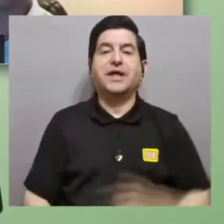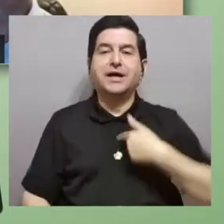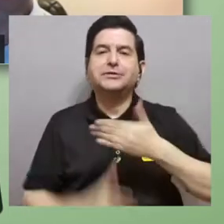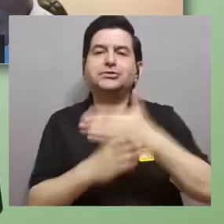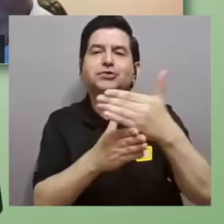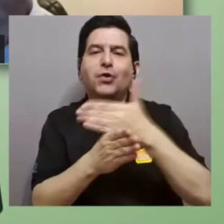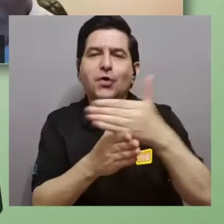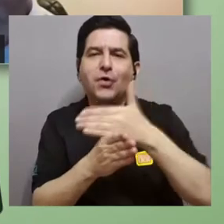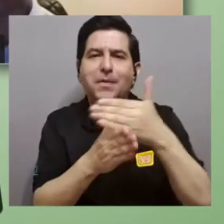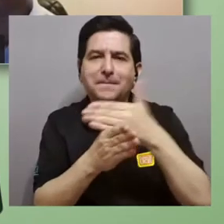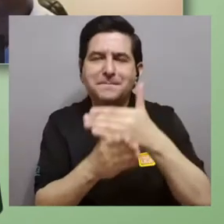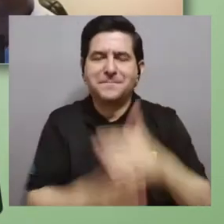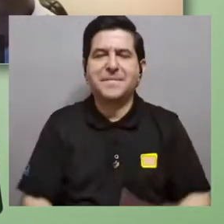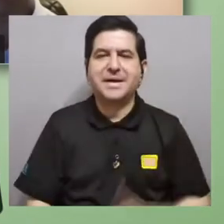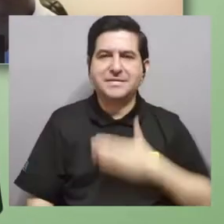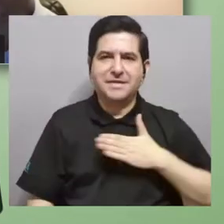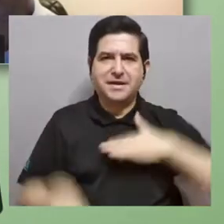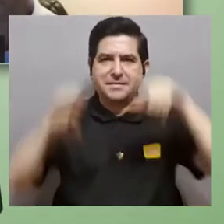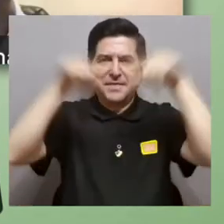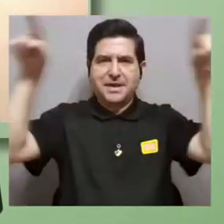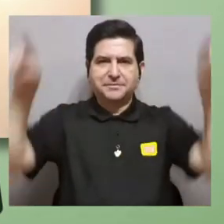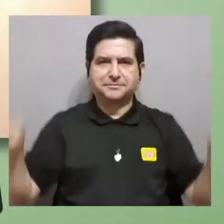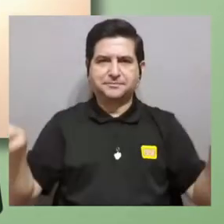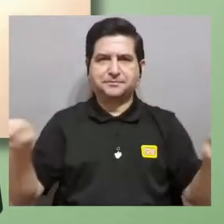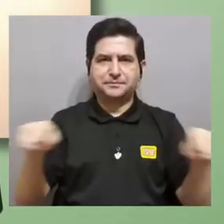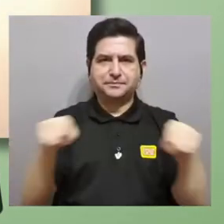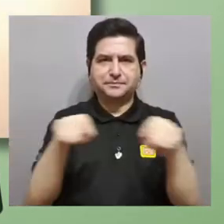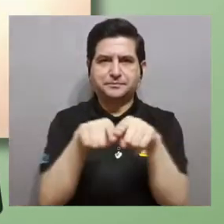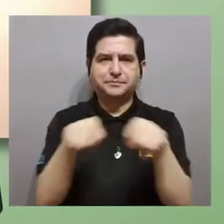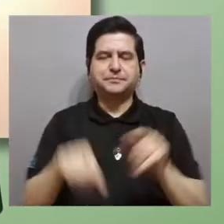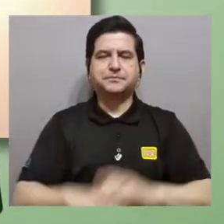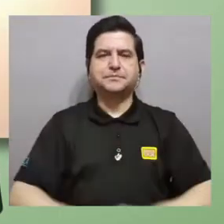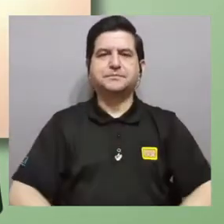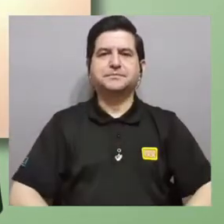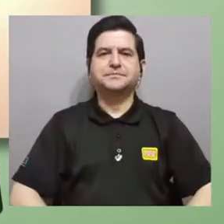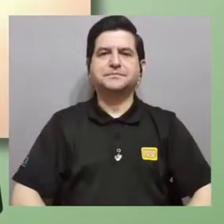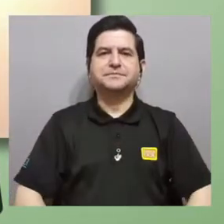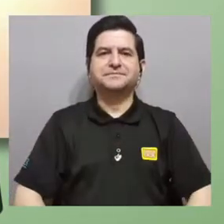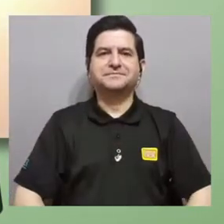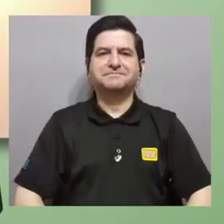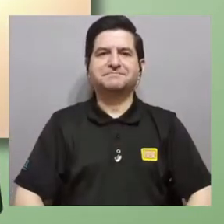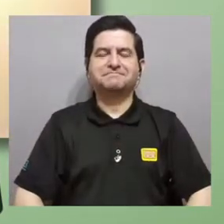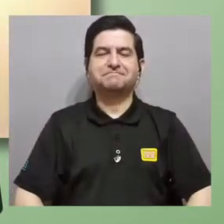todo suyo el espacio. Gracias. Voy a ver si comparto entonces mi pantalla.